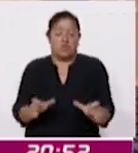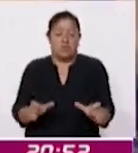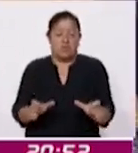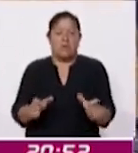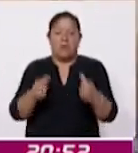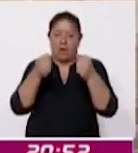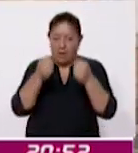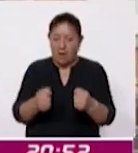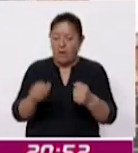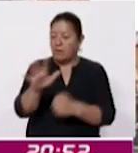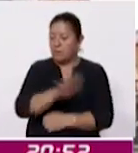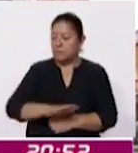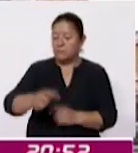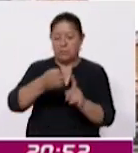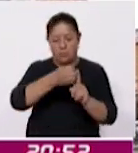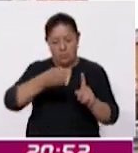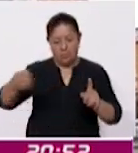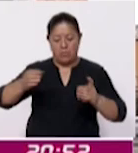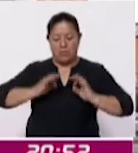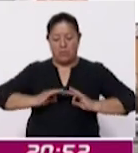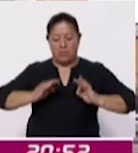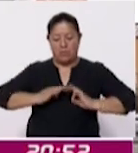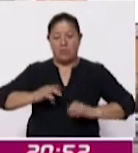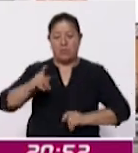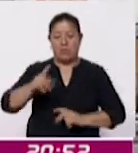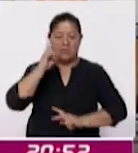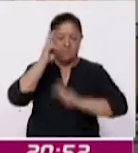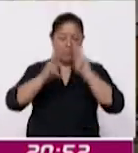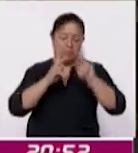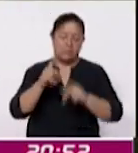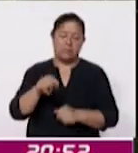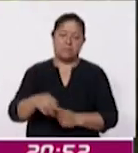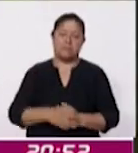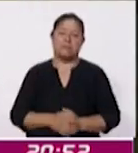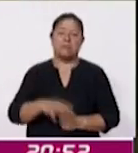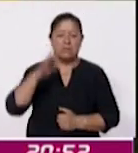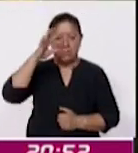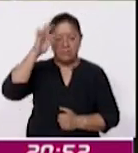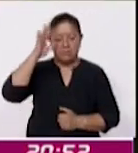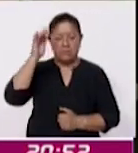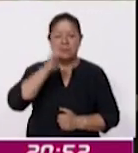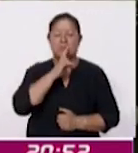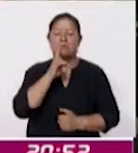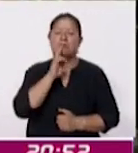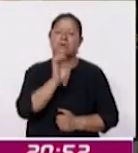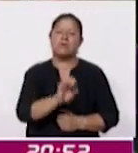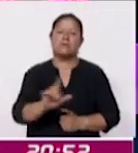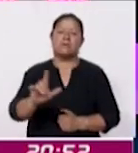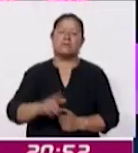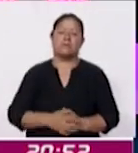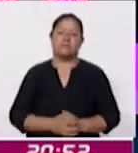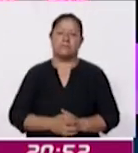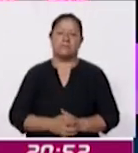garantizar el orden y la tranquilidad durante la visita de la reliquia Para Corazes Noticias Edith López